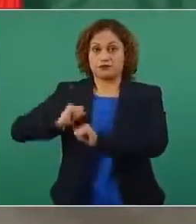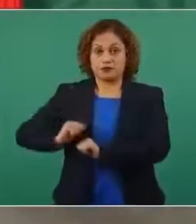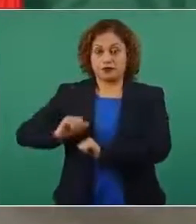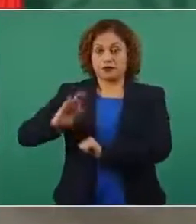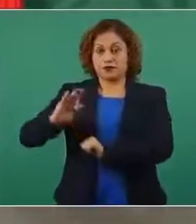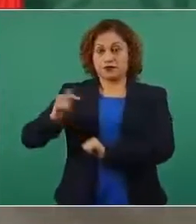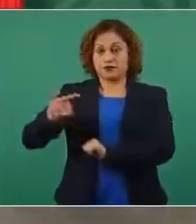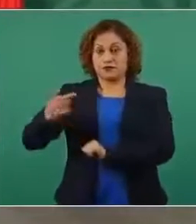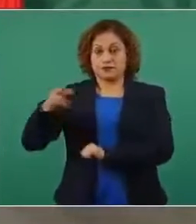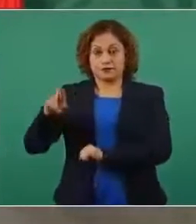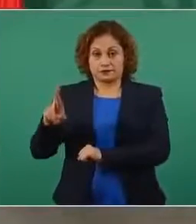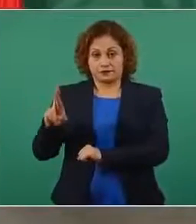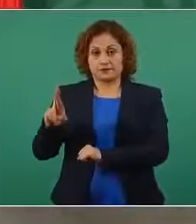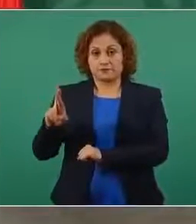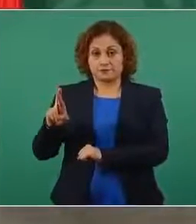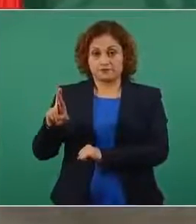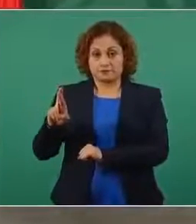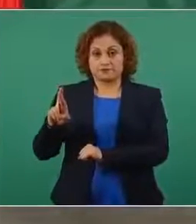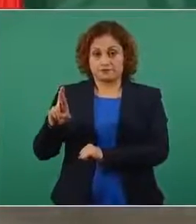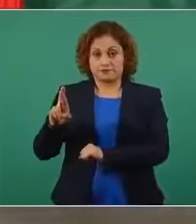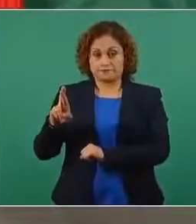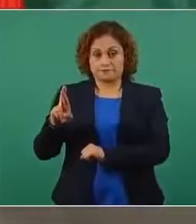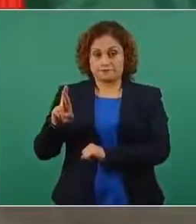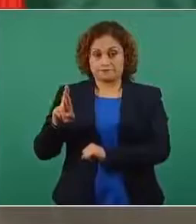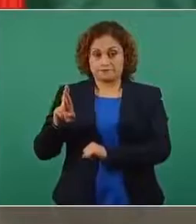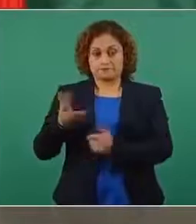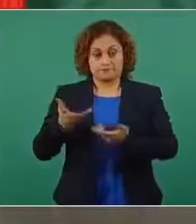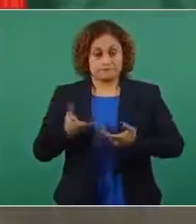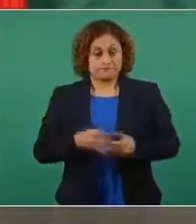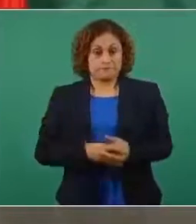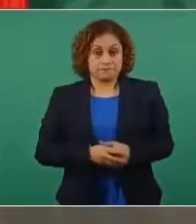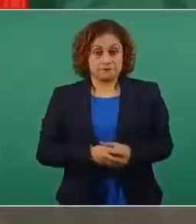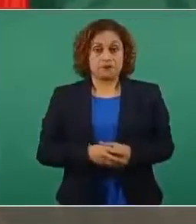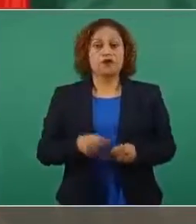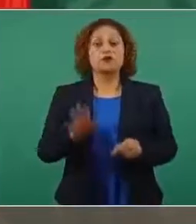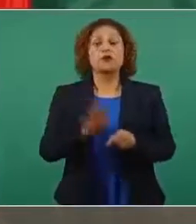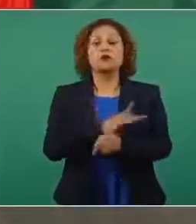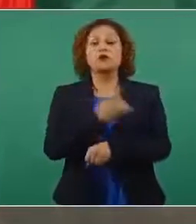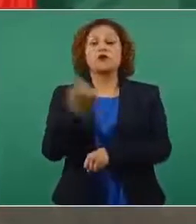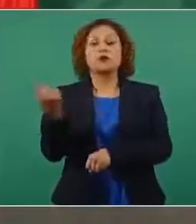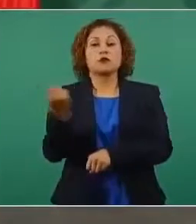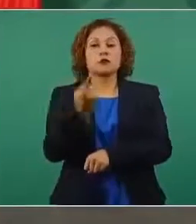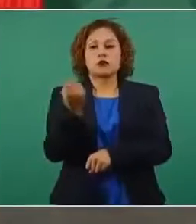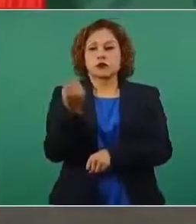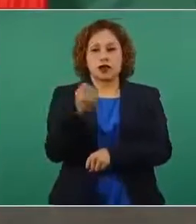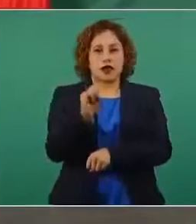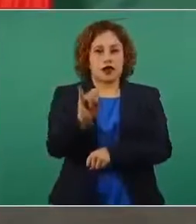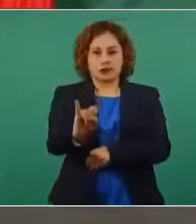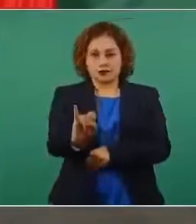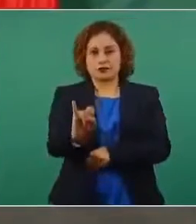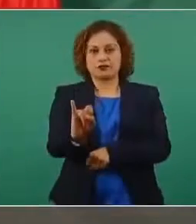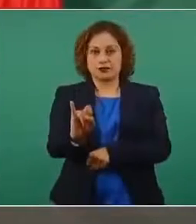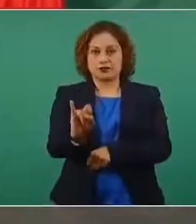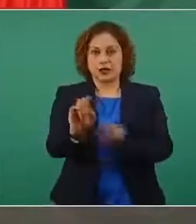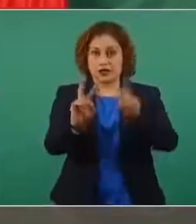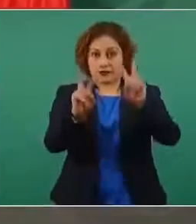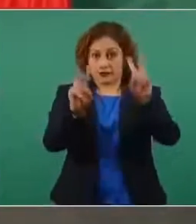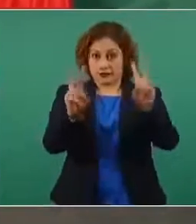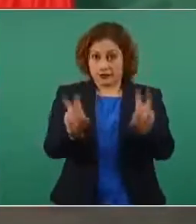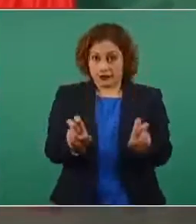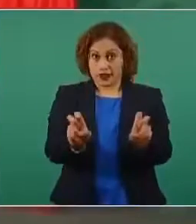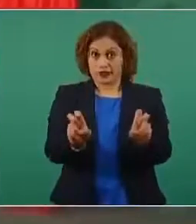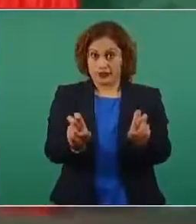General de la República, porque todo lo que tiene que ver con este tipo de actividades,